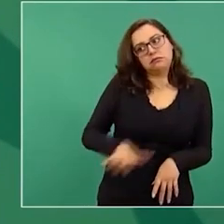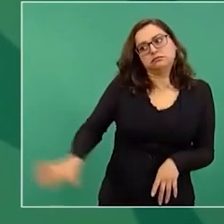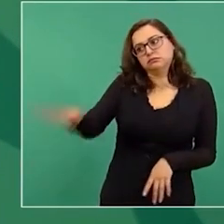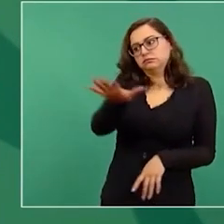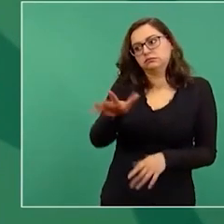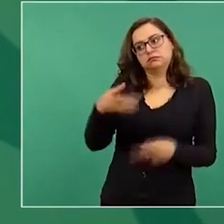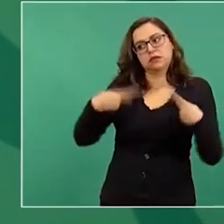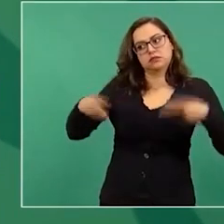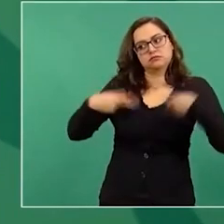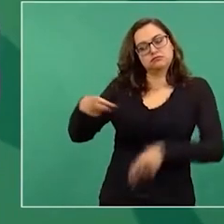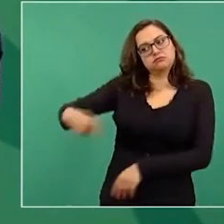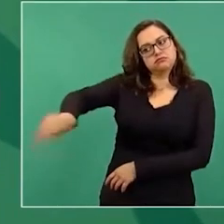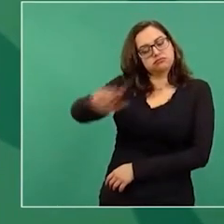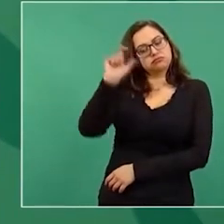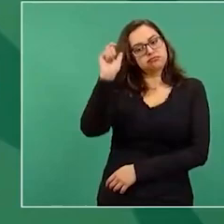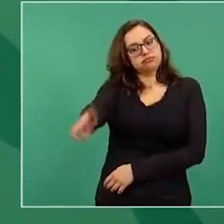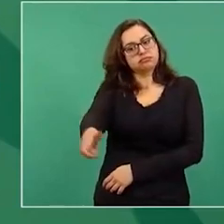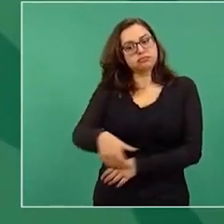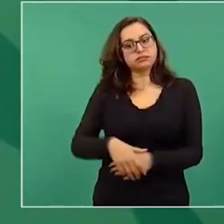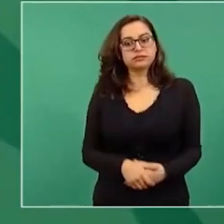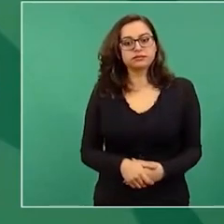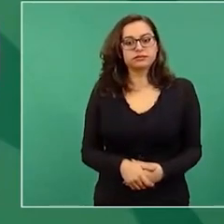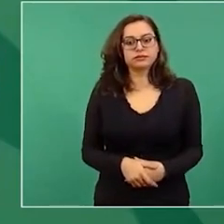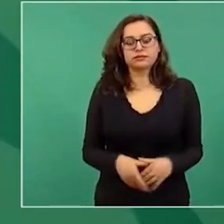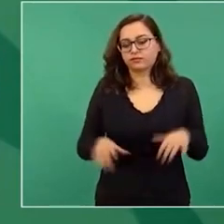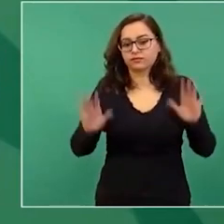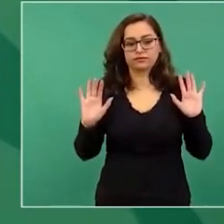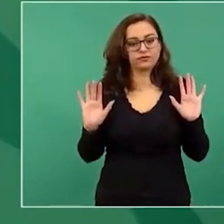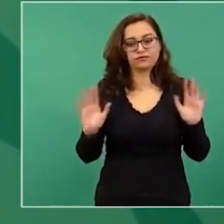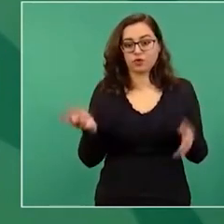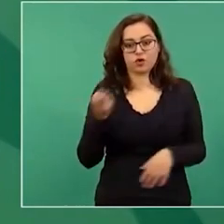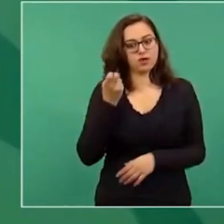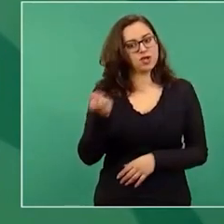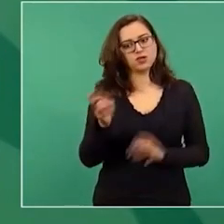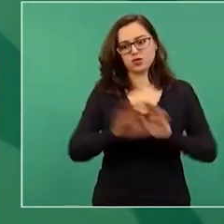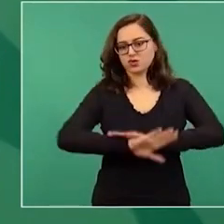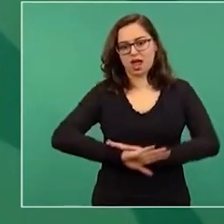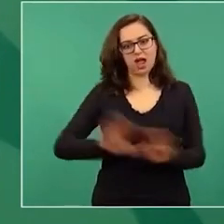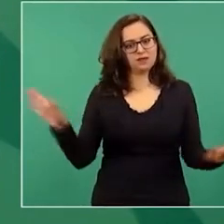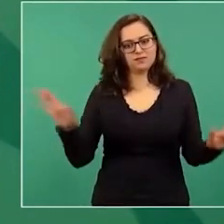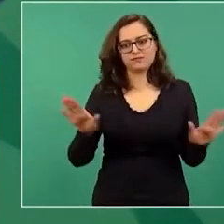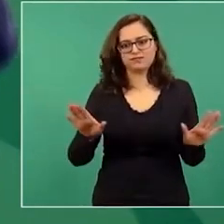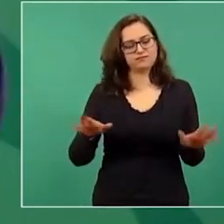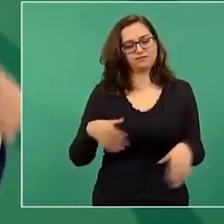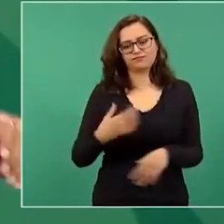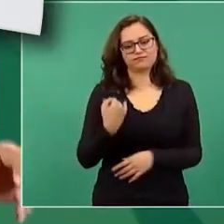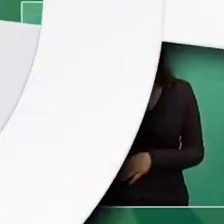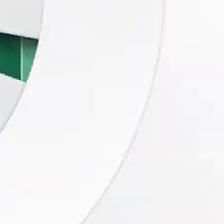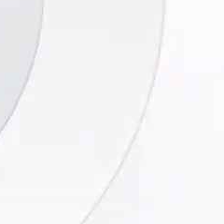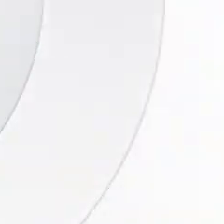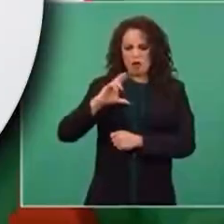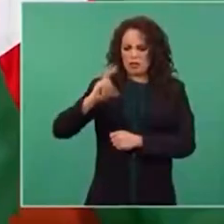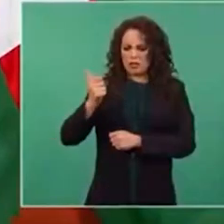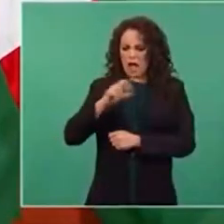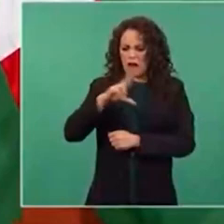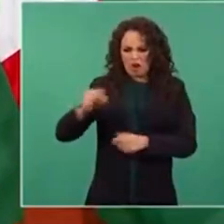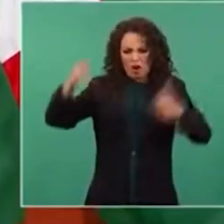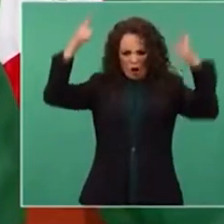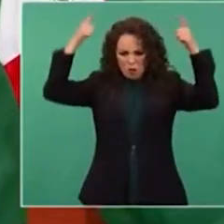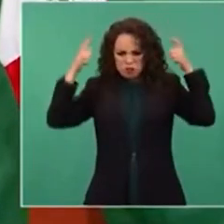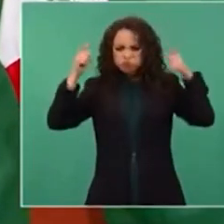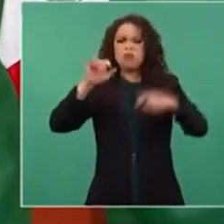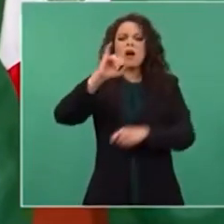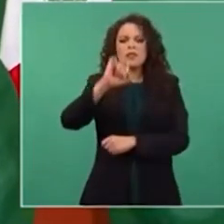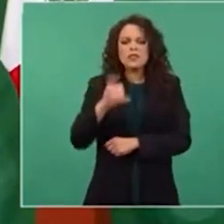Entonces, eso ya no, que se vayan para otro lado. No se